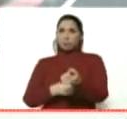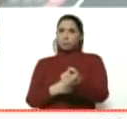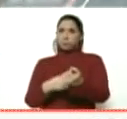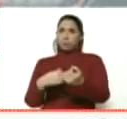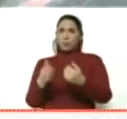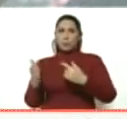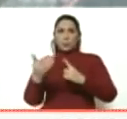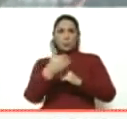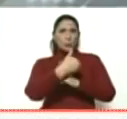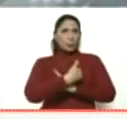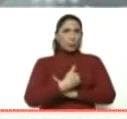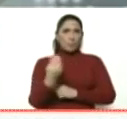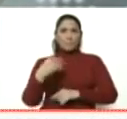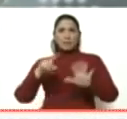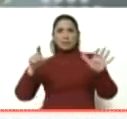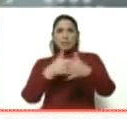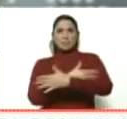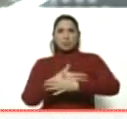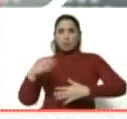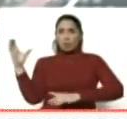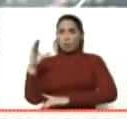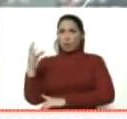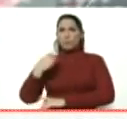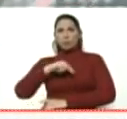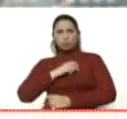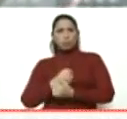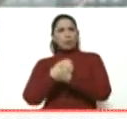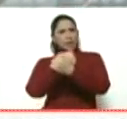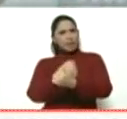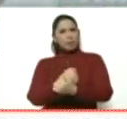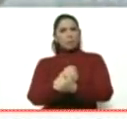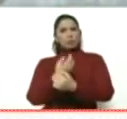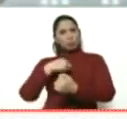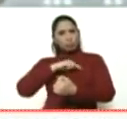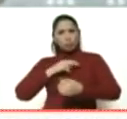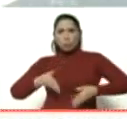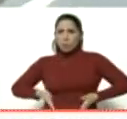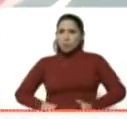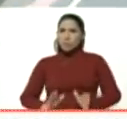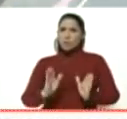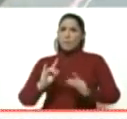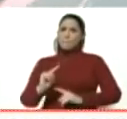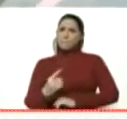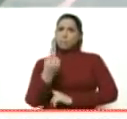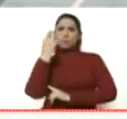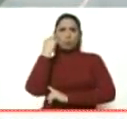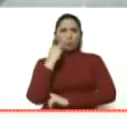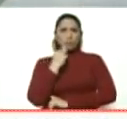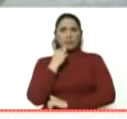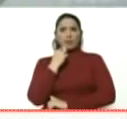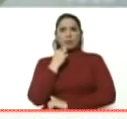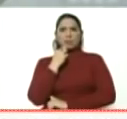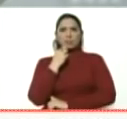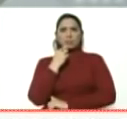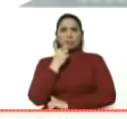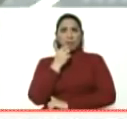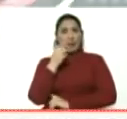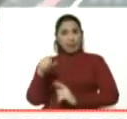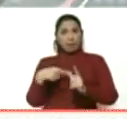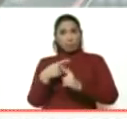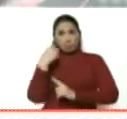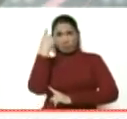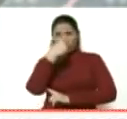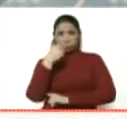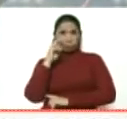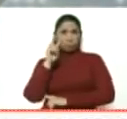a más de 6 millones de colombianos y que los queremos y los amamos, que somos los hijos predilectos de Bolívar y que dé la cara ante el